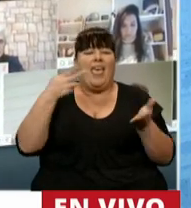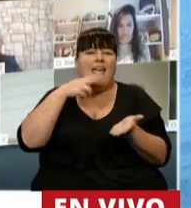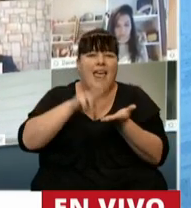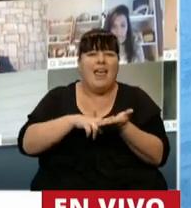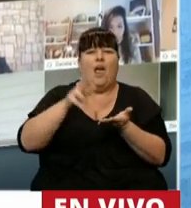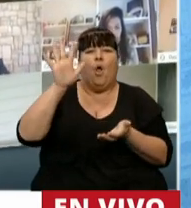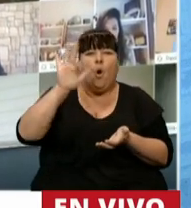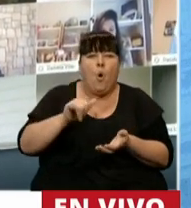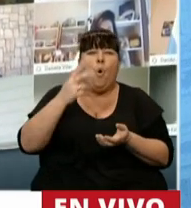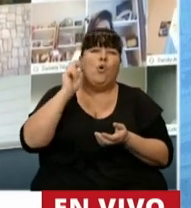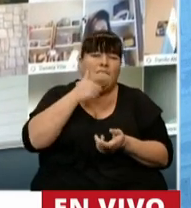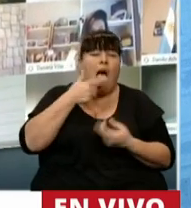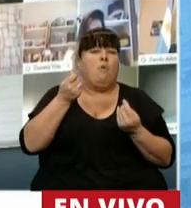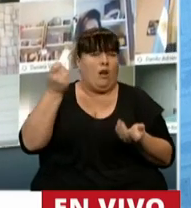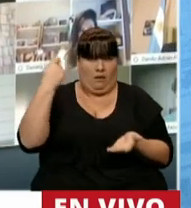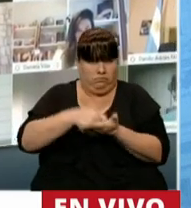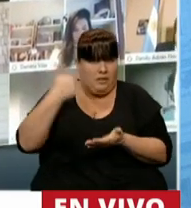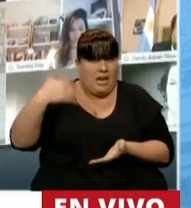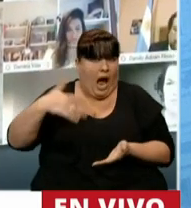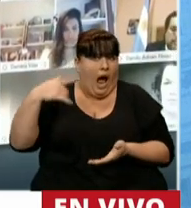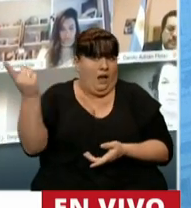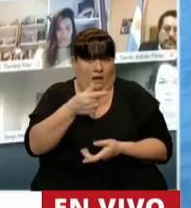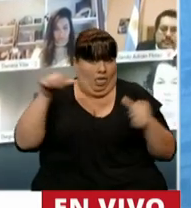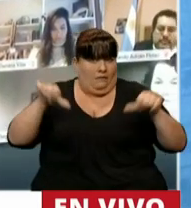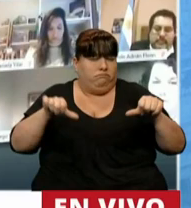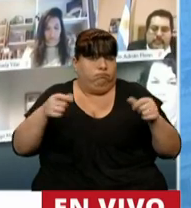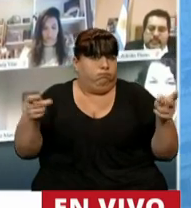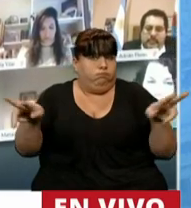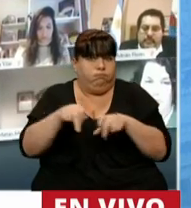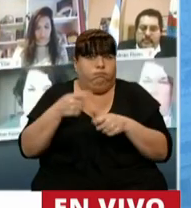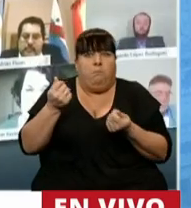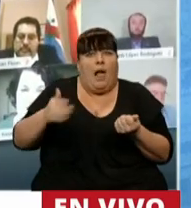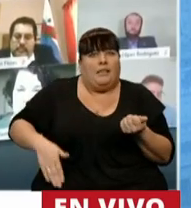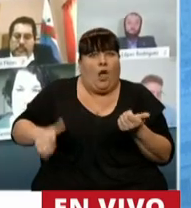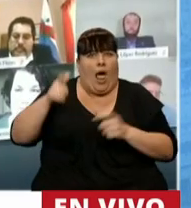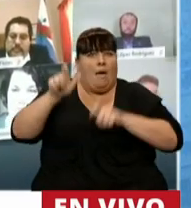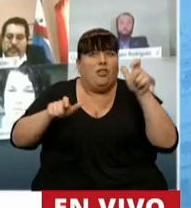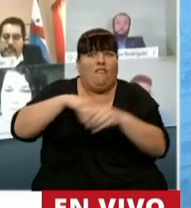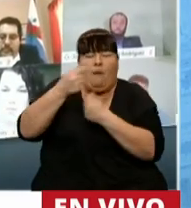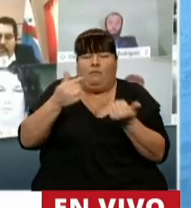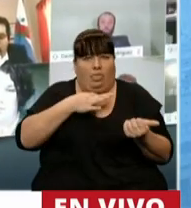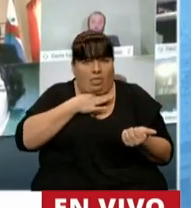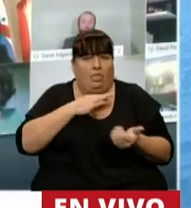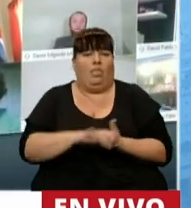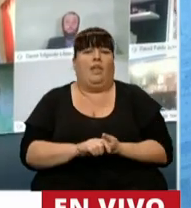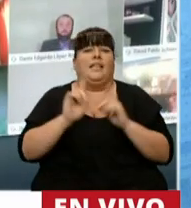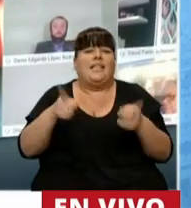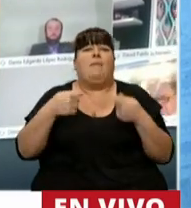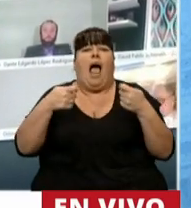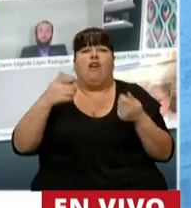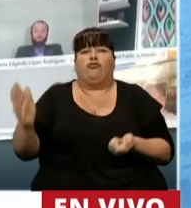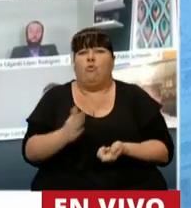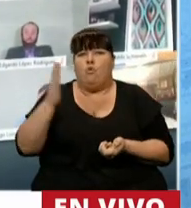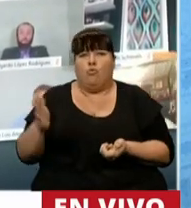energética, porque las elevadas tarifas han impactado negativamente en el poder adquisitivo de las familias y en los costos de la